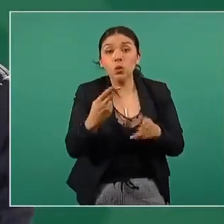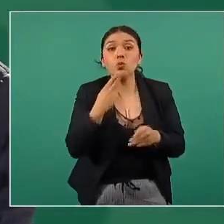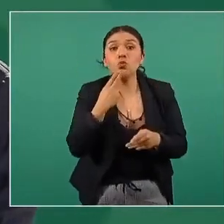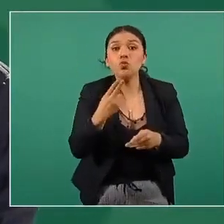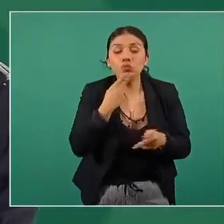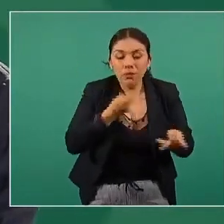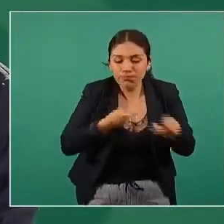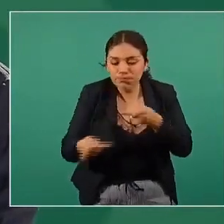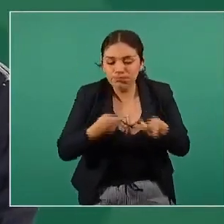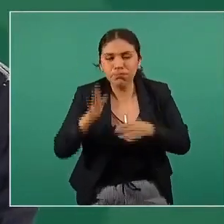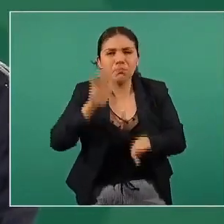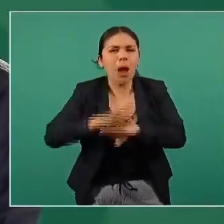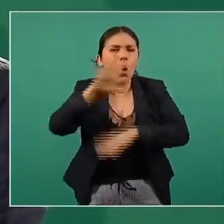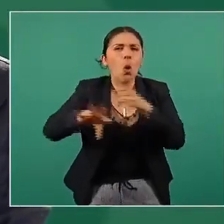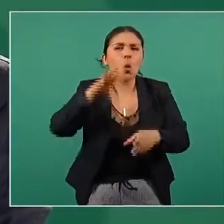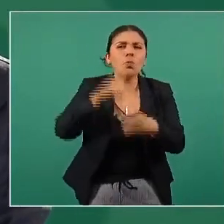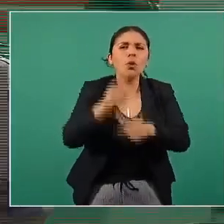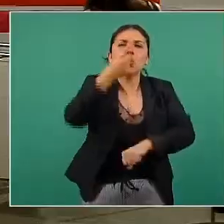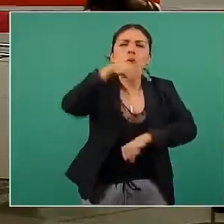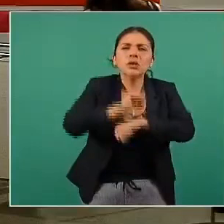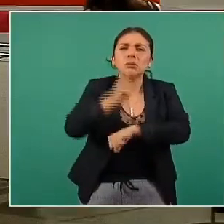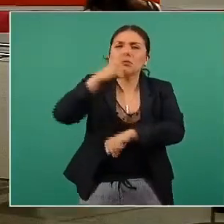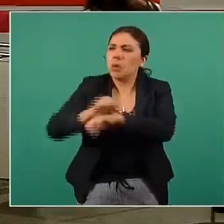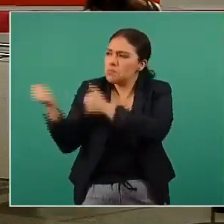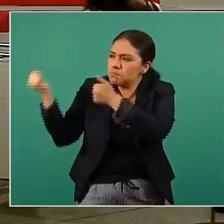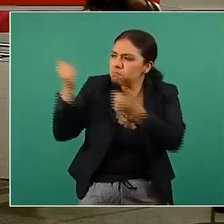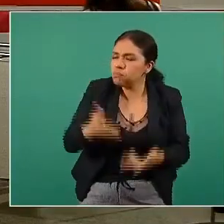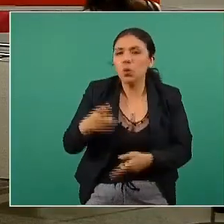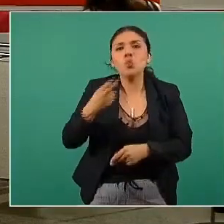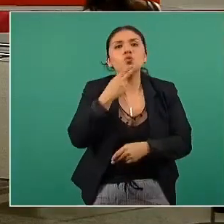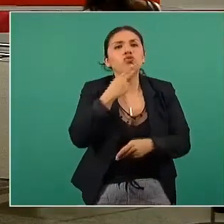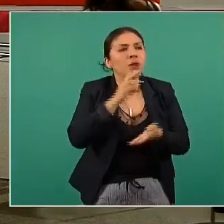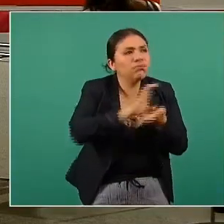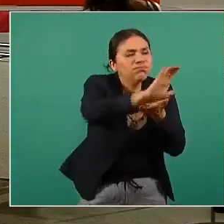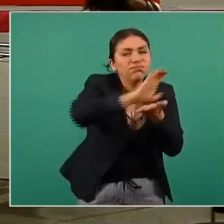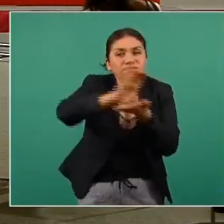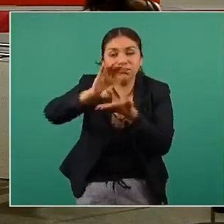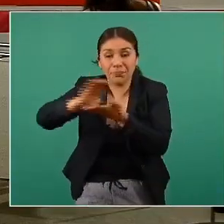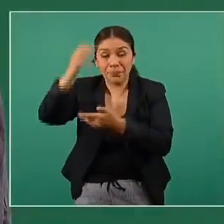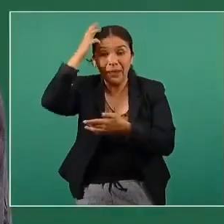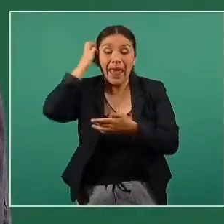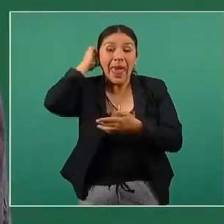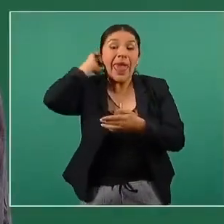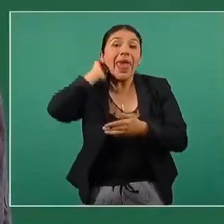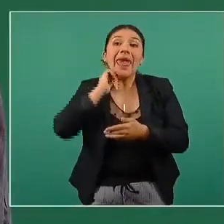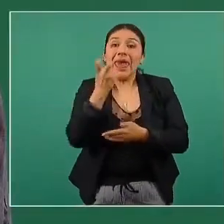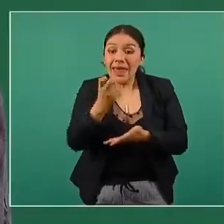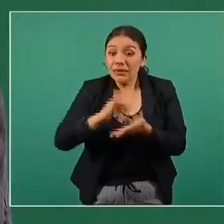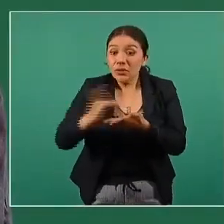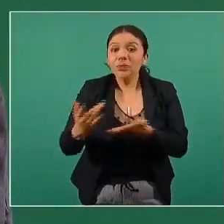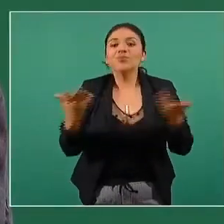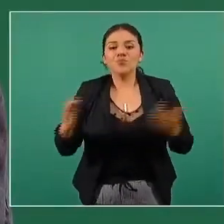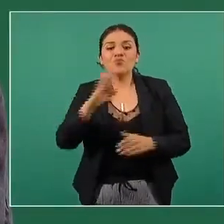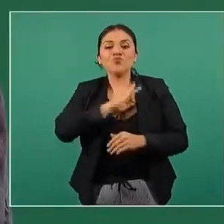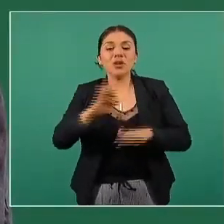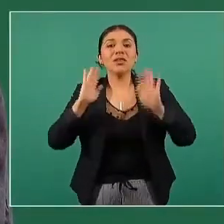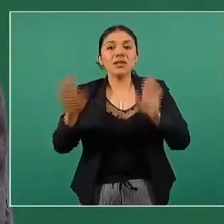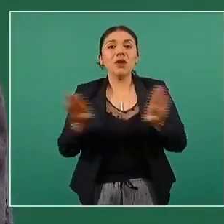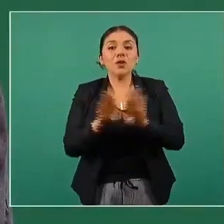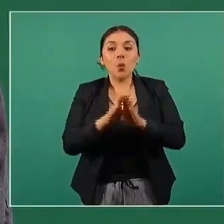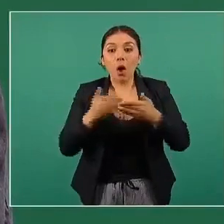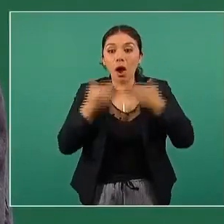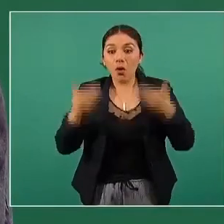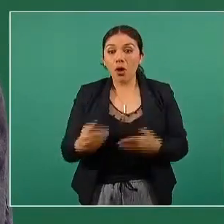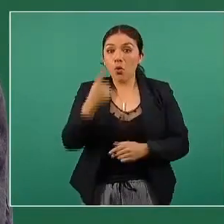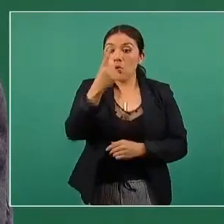absoluta de cada semana los paquetes de vacunas que van llegando. Esto es lo que nos ha permitido estar ya en más de la cuarta